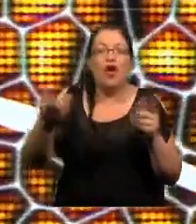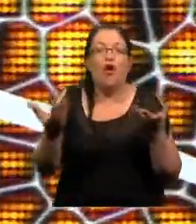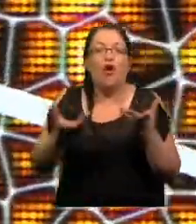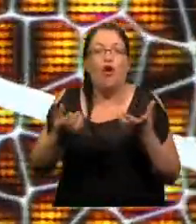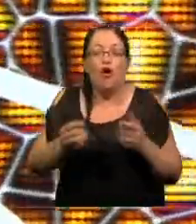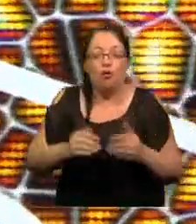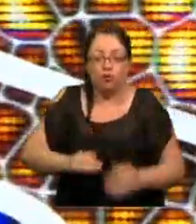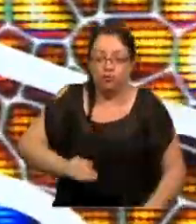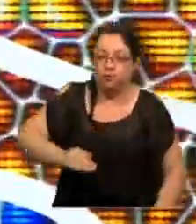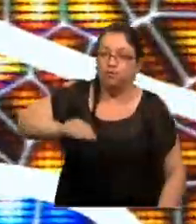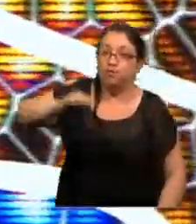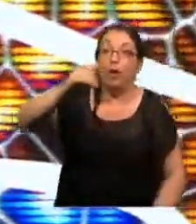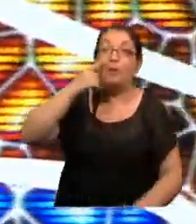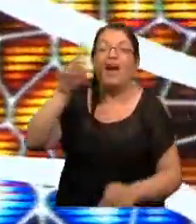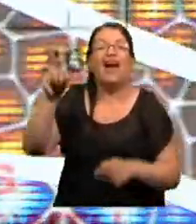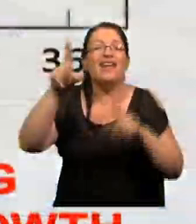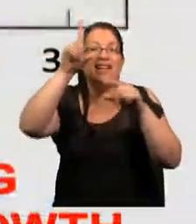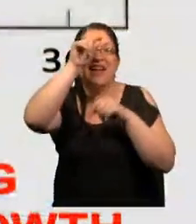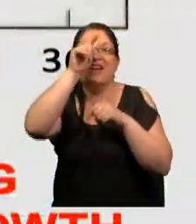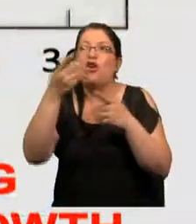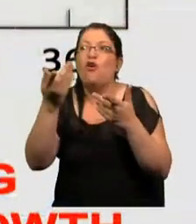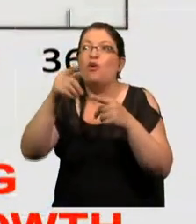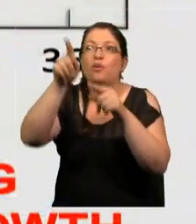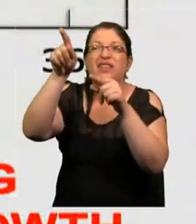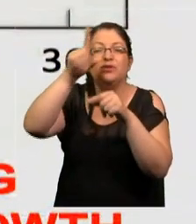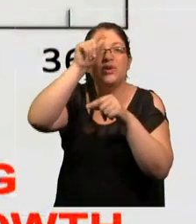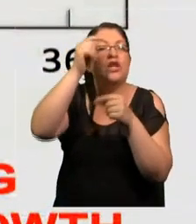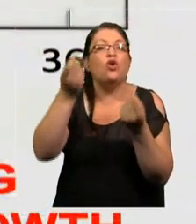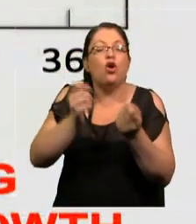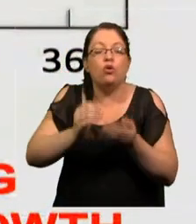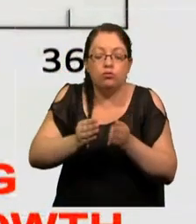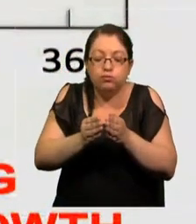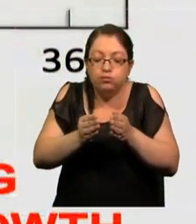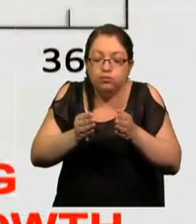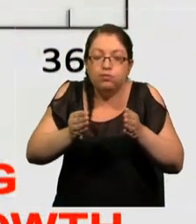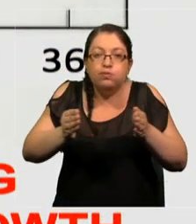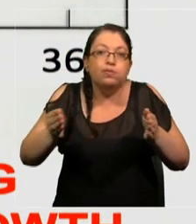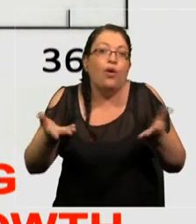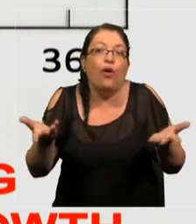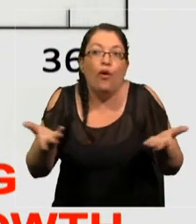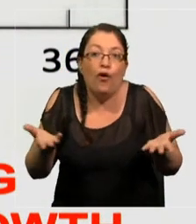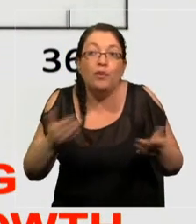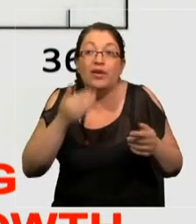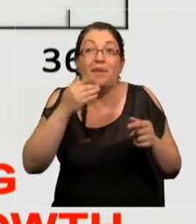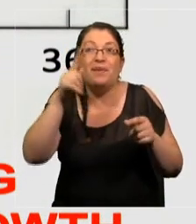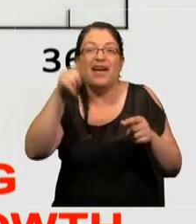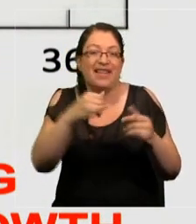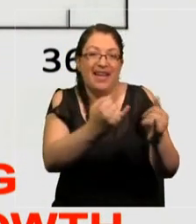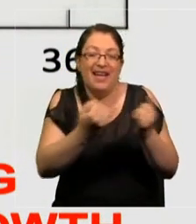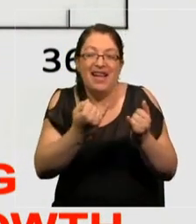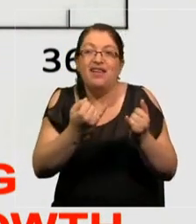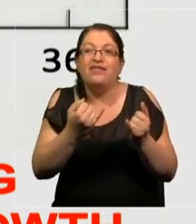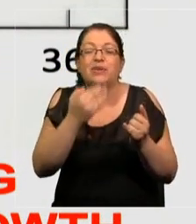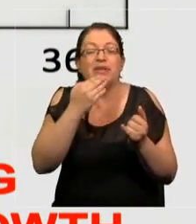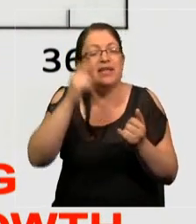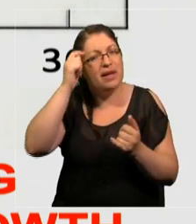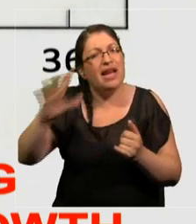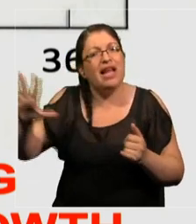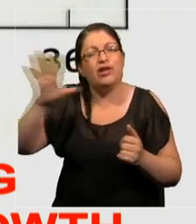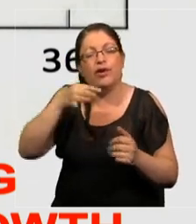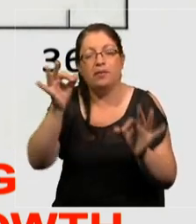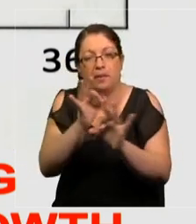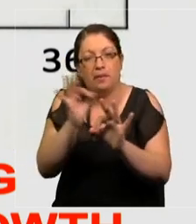para una rata, la curva de crecimiento de una rata, de un ratón. Y están los datos ahí y la teoría lo